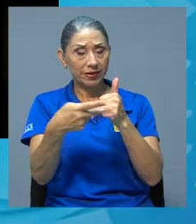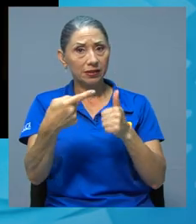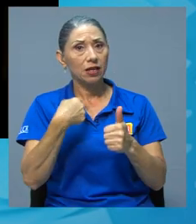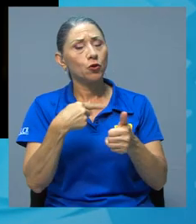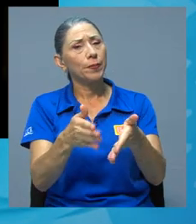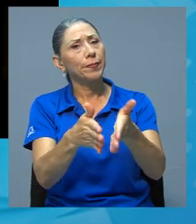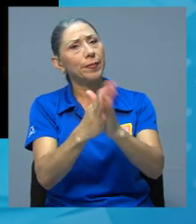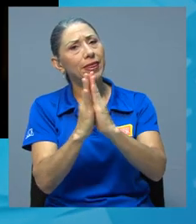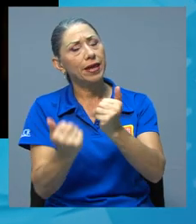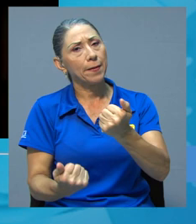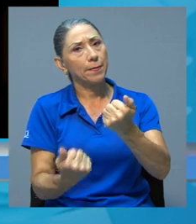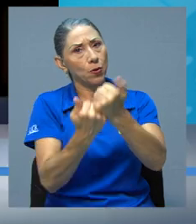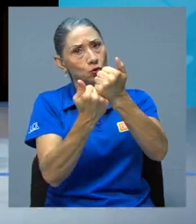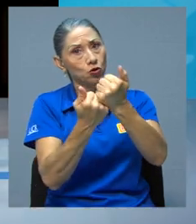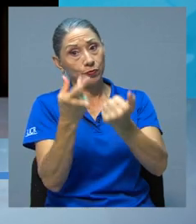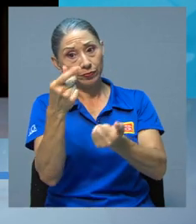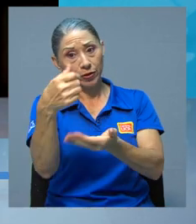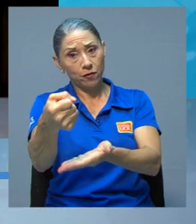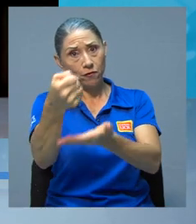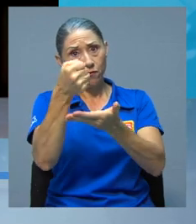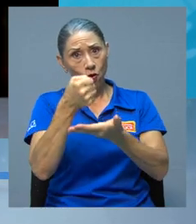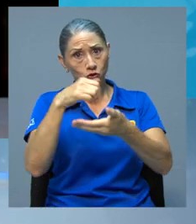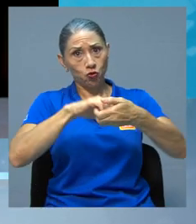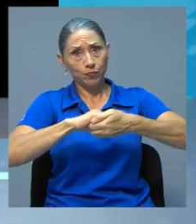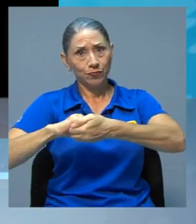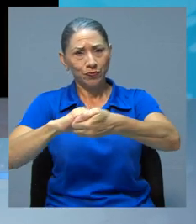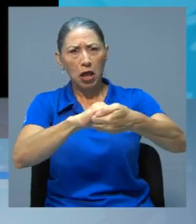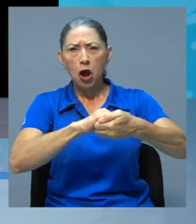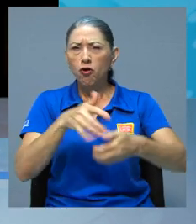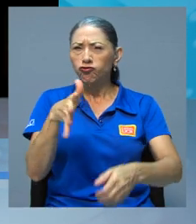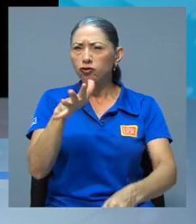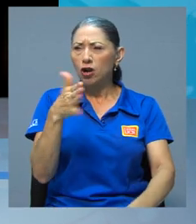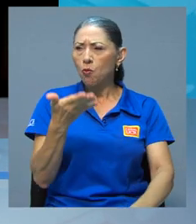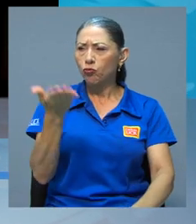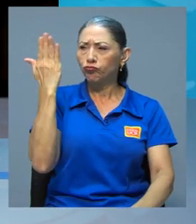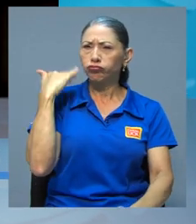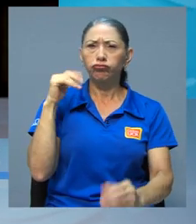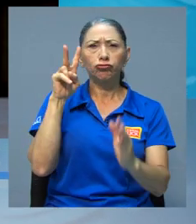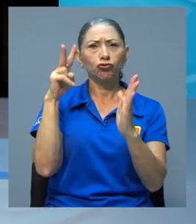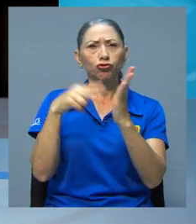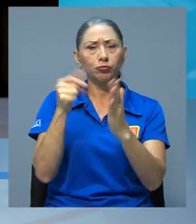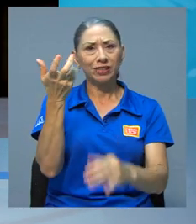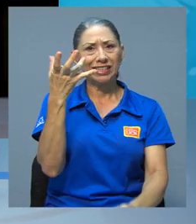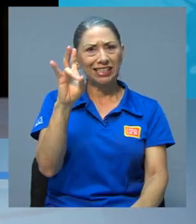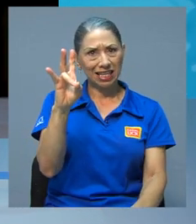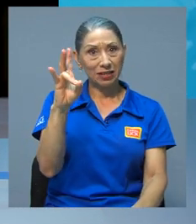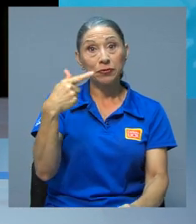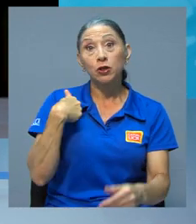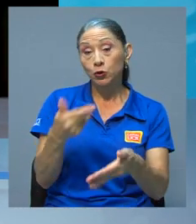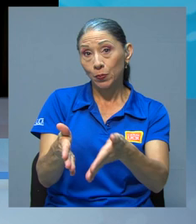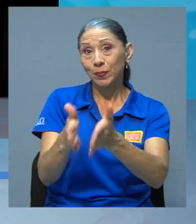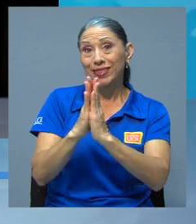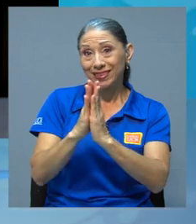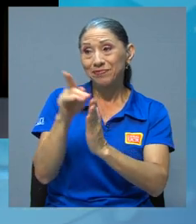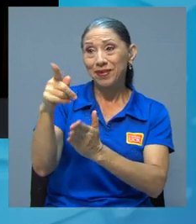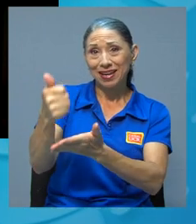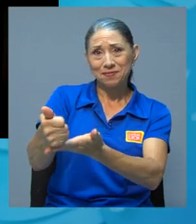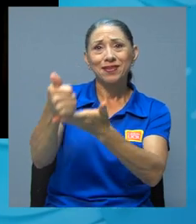solicité el apoyo al fondo fue como en el año 2017 para que me